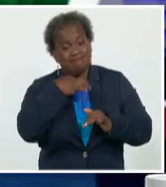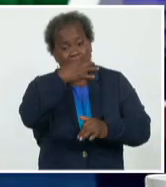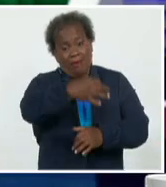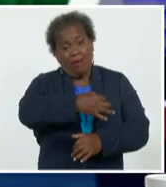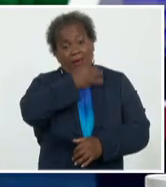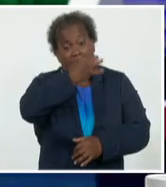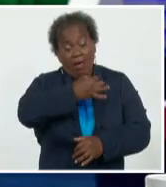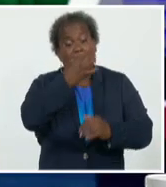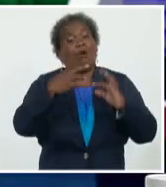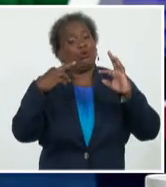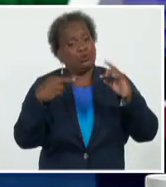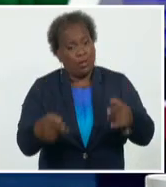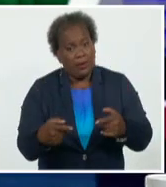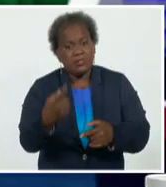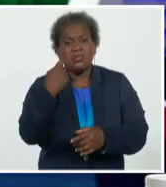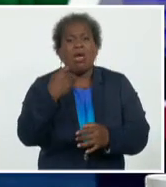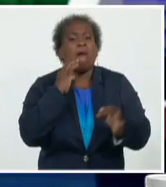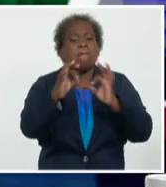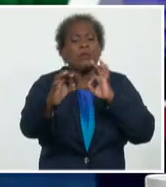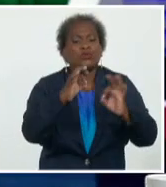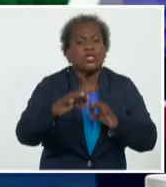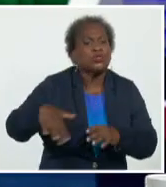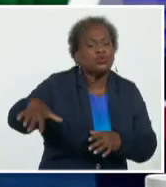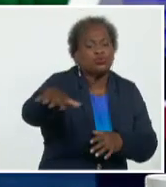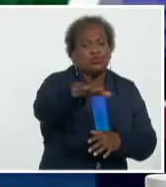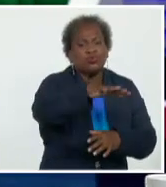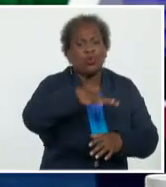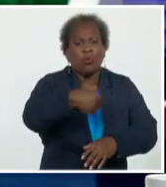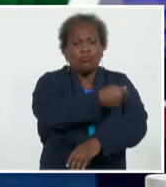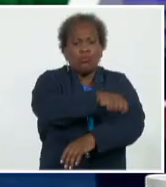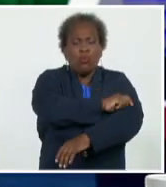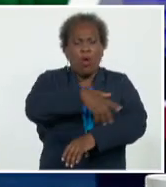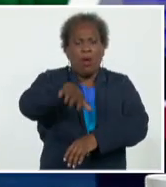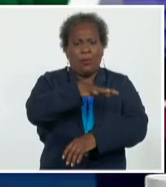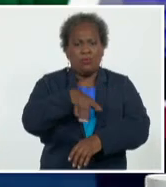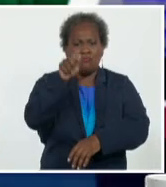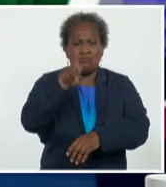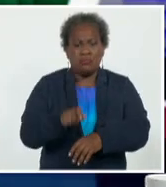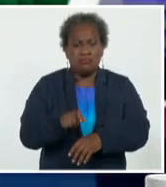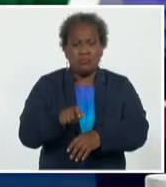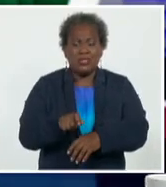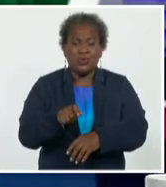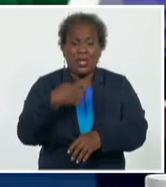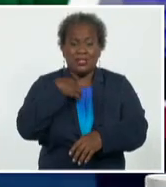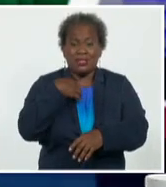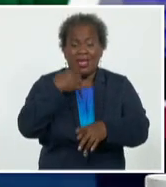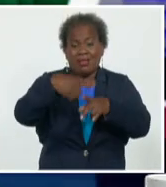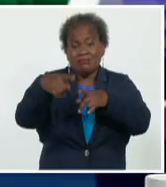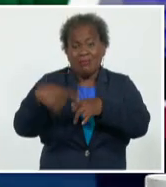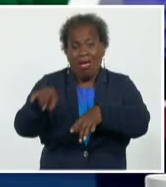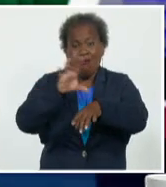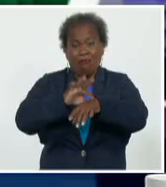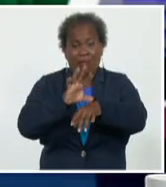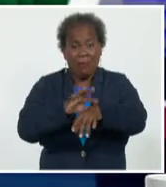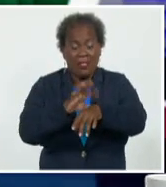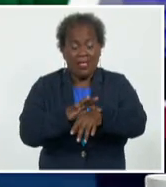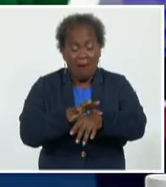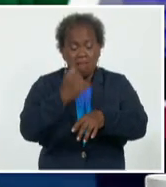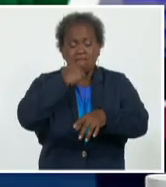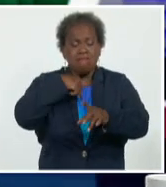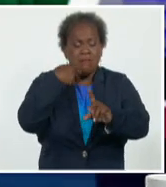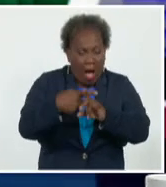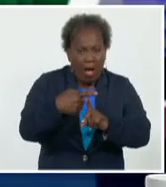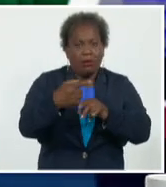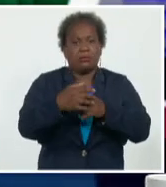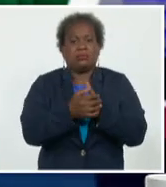de protegernos todos, pero a las personas vulnerables con todos estos cofactores, o con todos estos factores